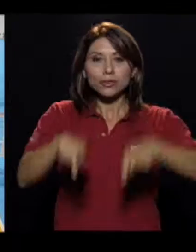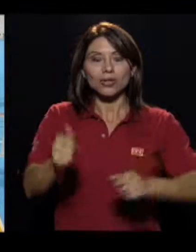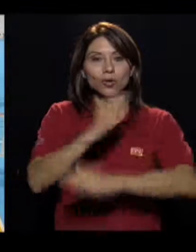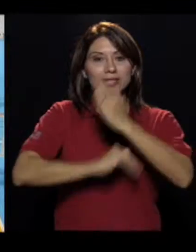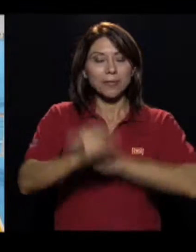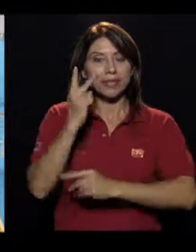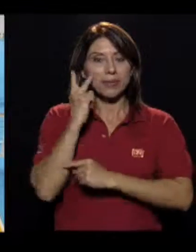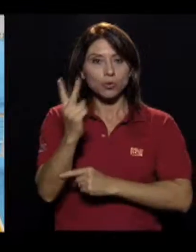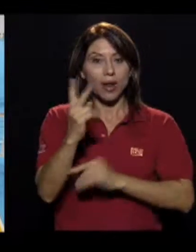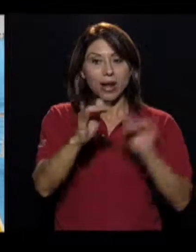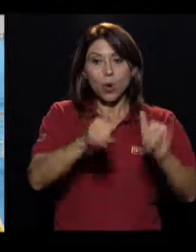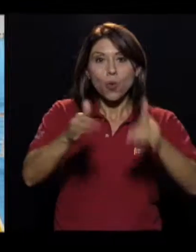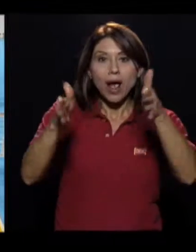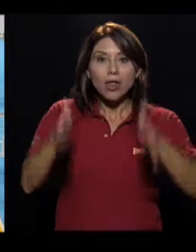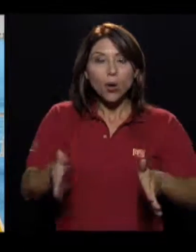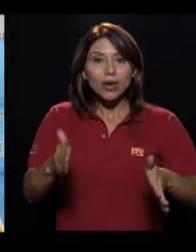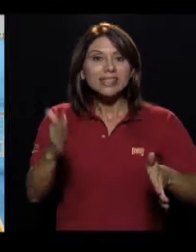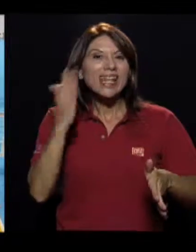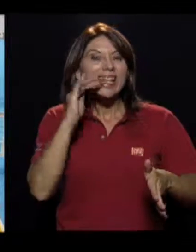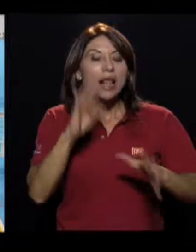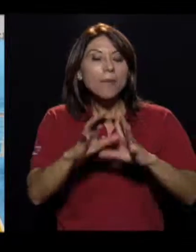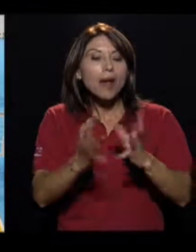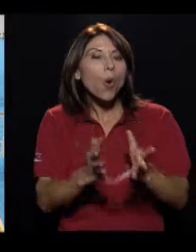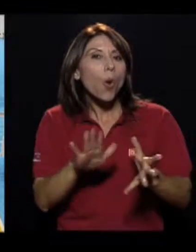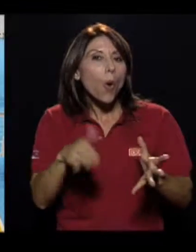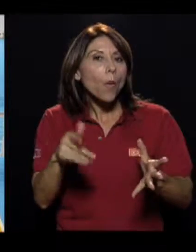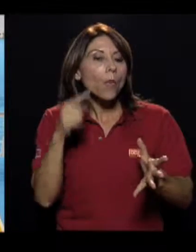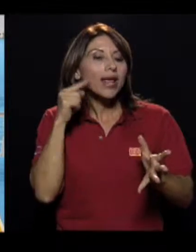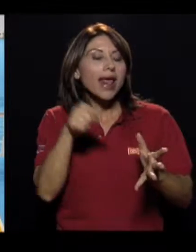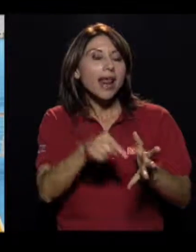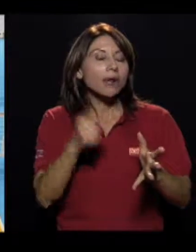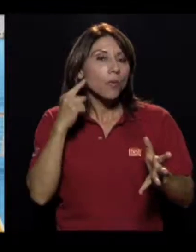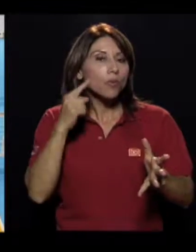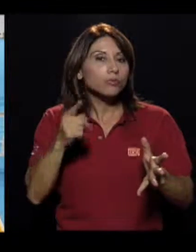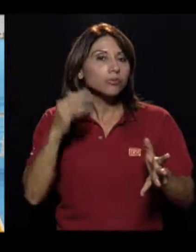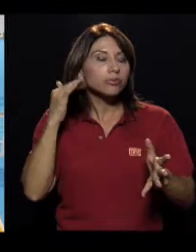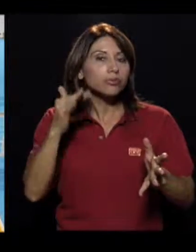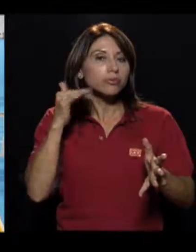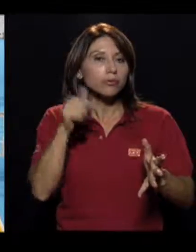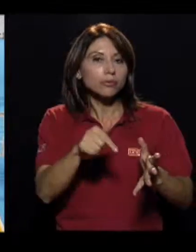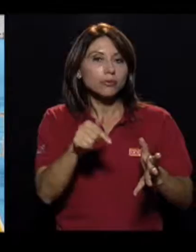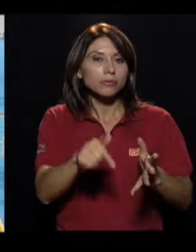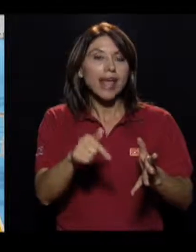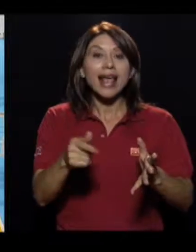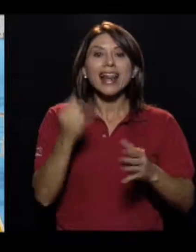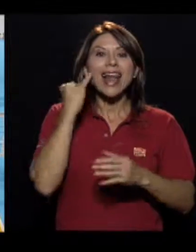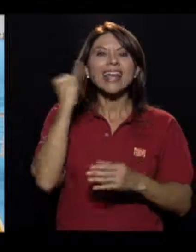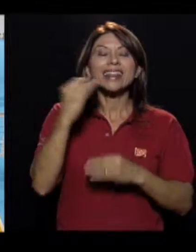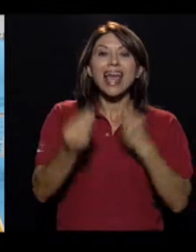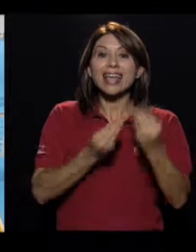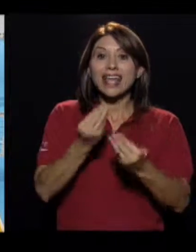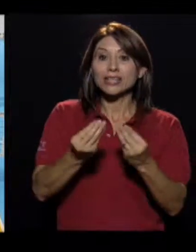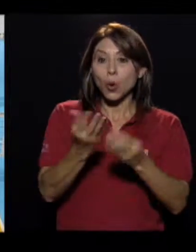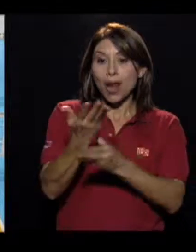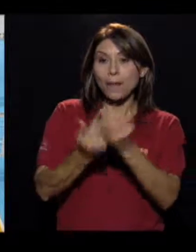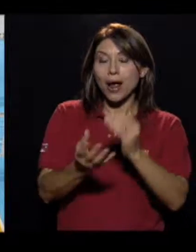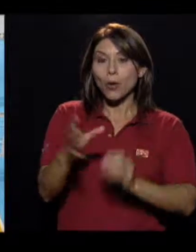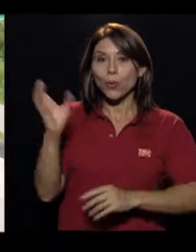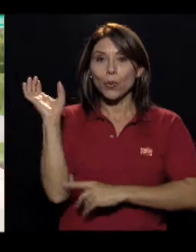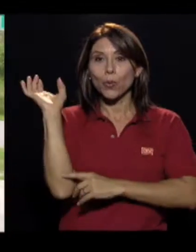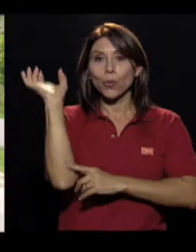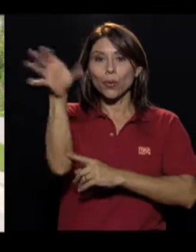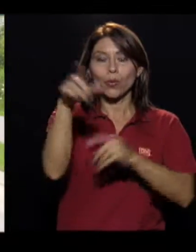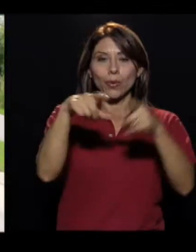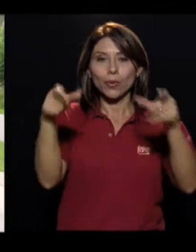visual, en el que los jugadores identifican la posición del balón a través del sonido que éste emite. La idea es lanzar el balón con la mano